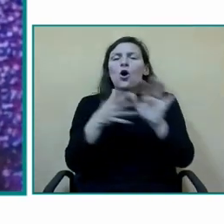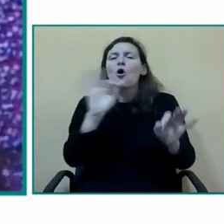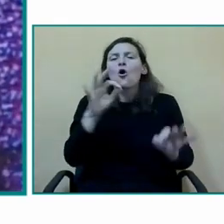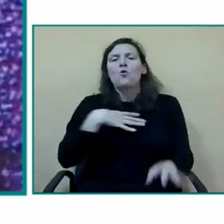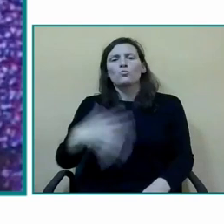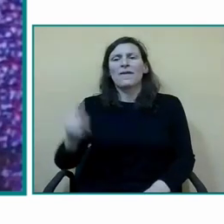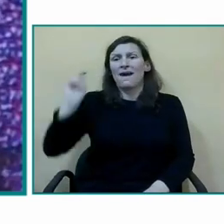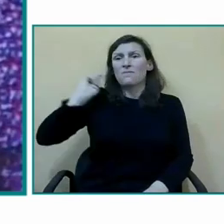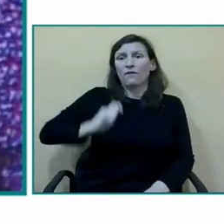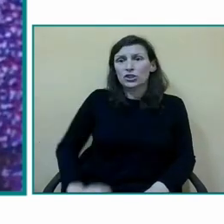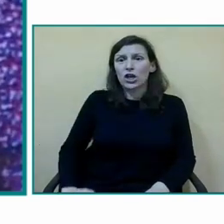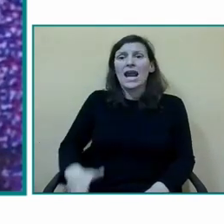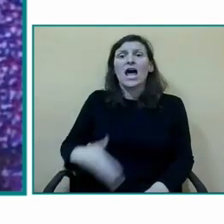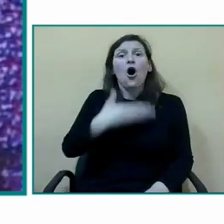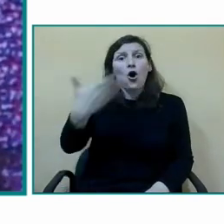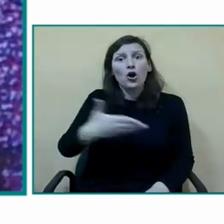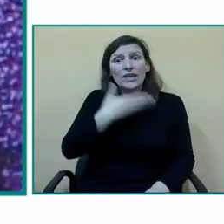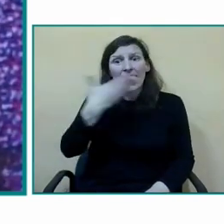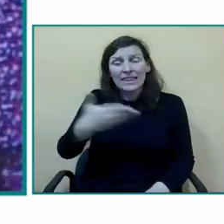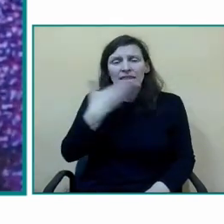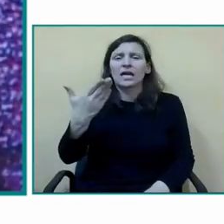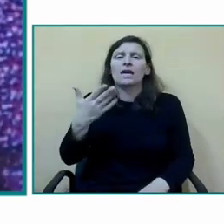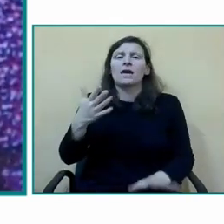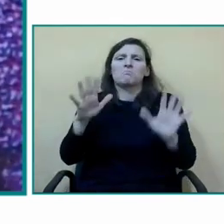que es el especialista que está aquí